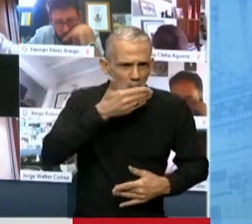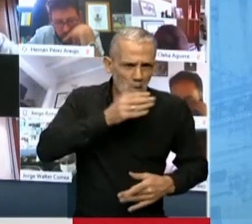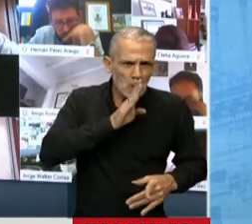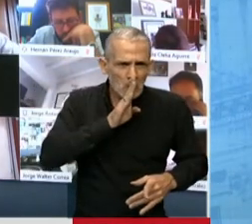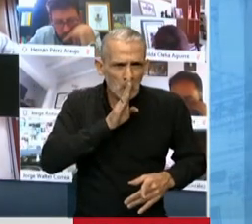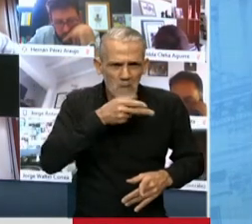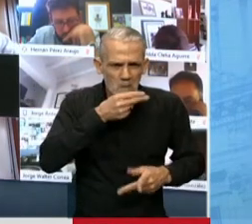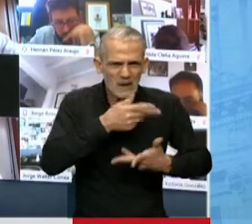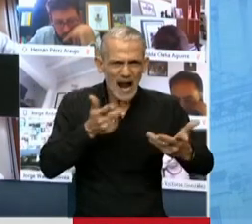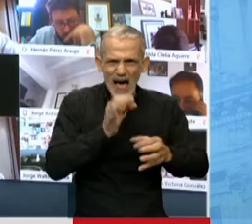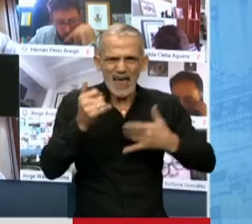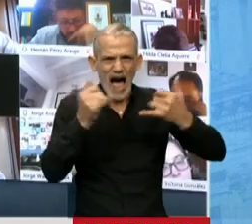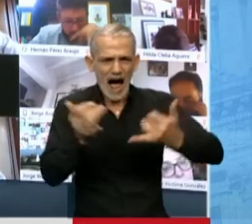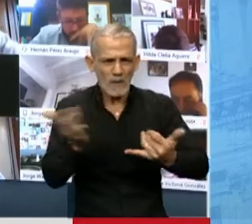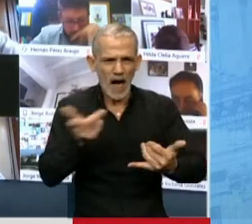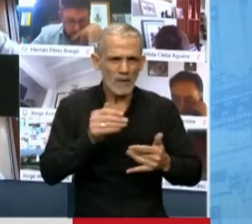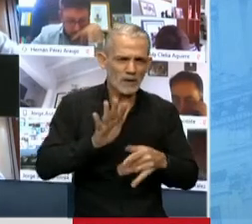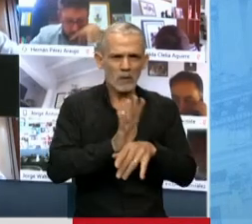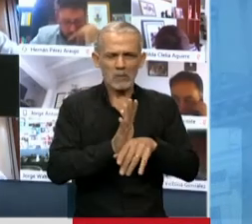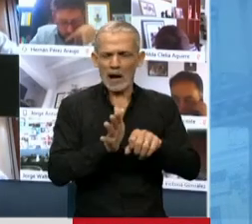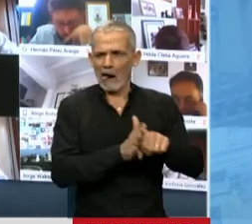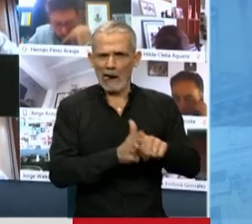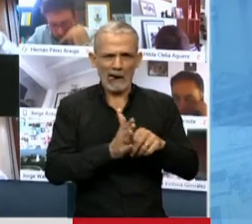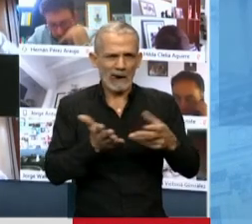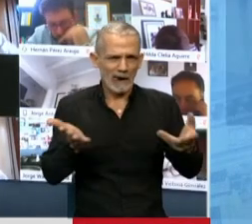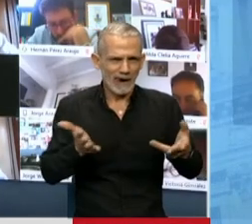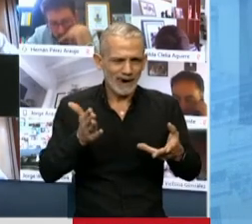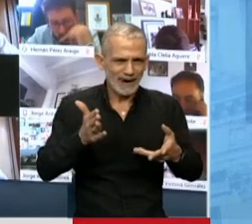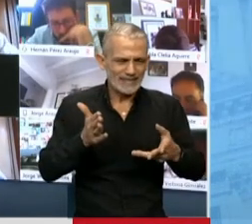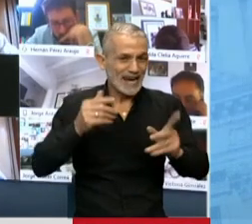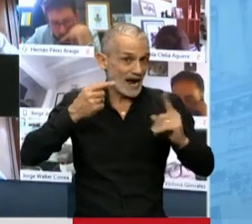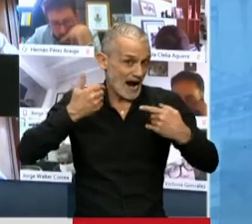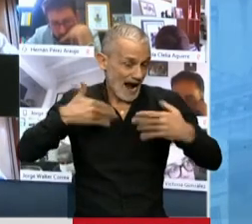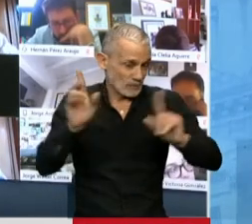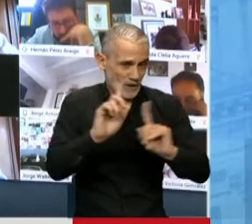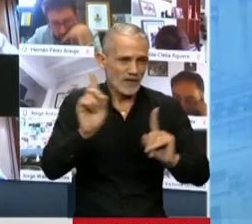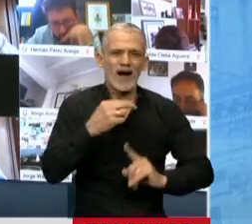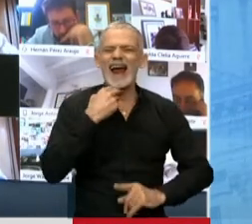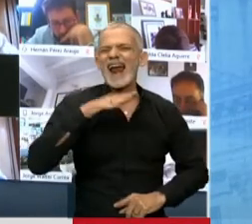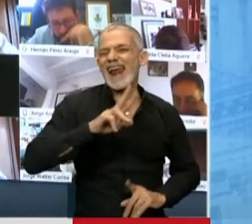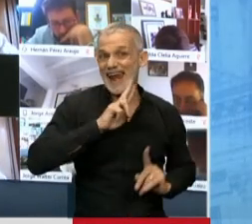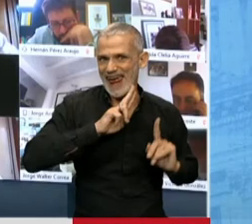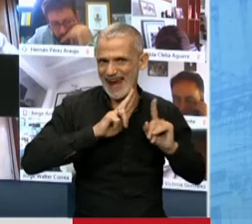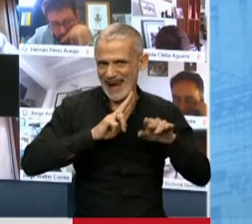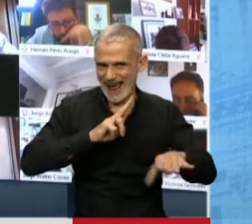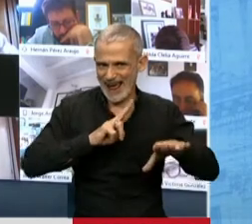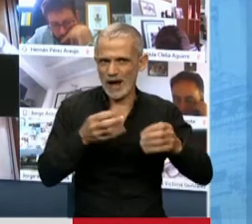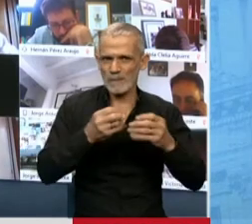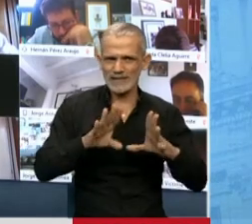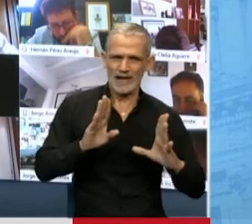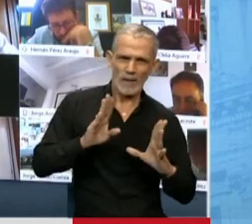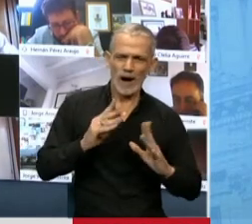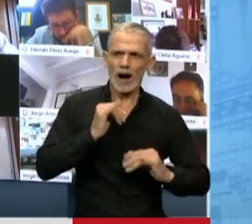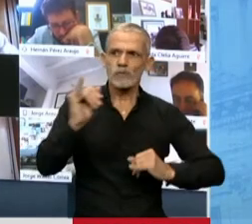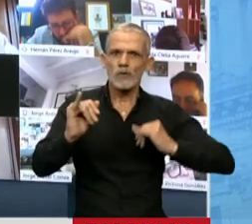en esos años eran tabúes. No fue casual que era una nena la que los empezaba